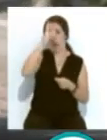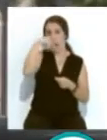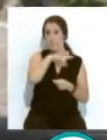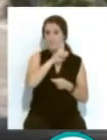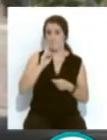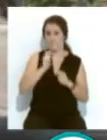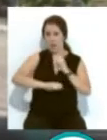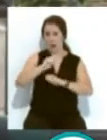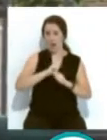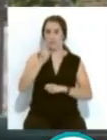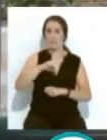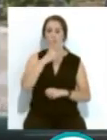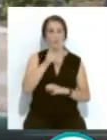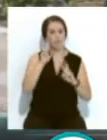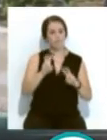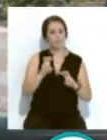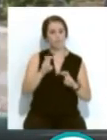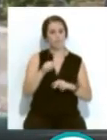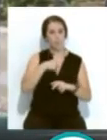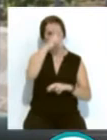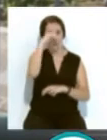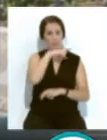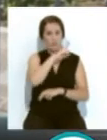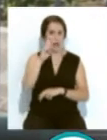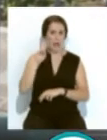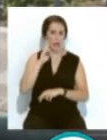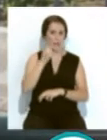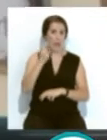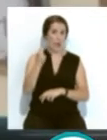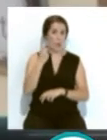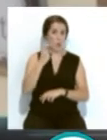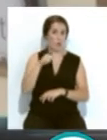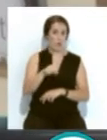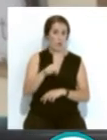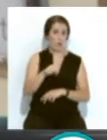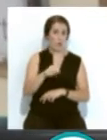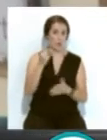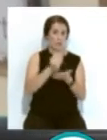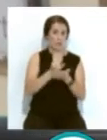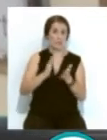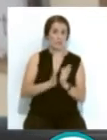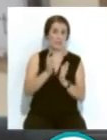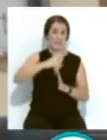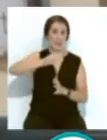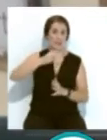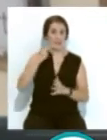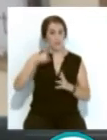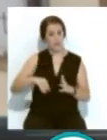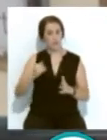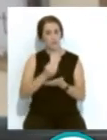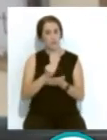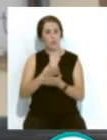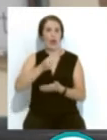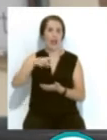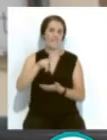este caso sobre los padres... ...y las madres de alumnado del Instituto Sanseveriano y también del Instituto Alberti...